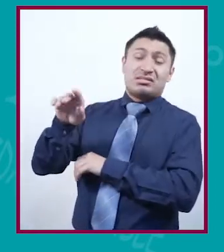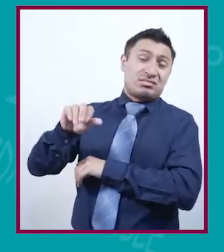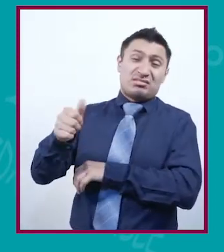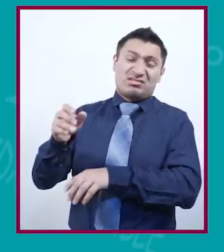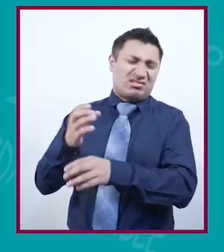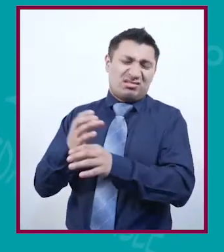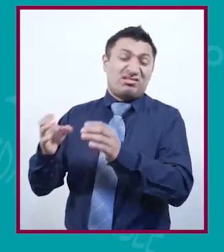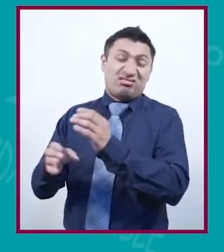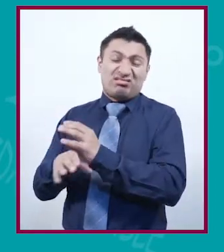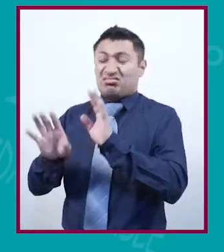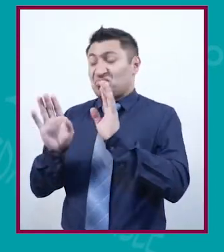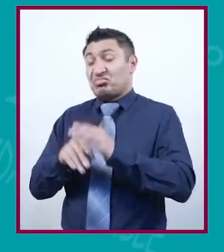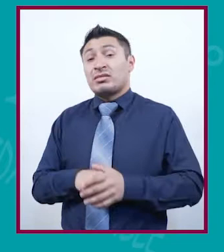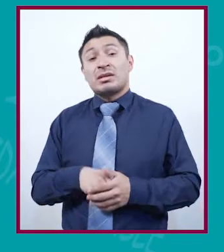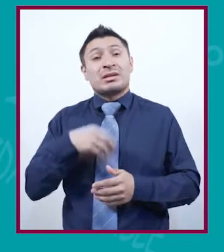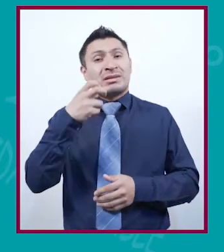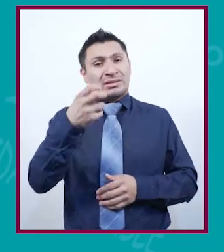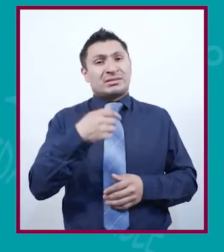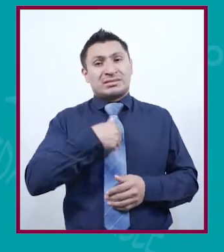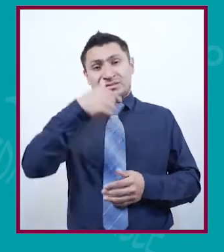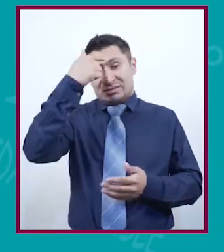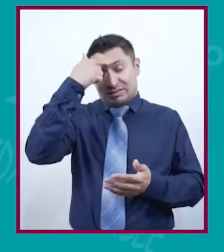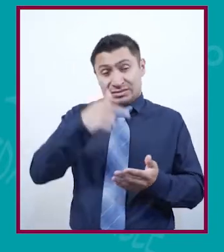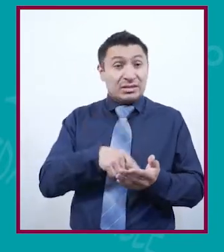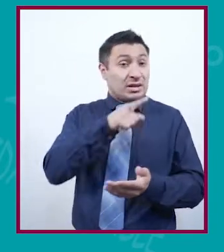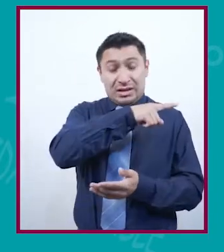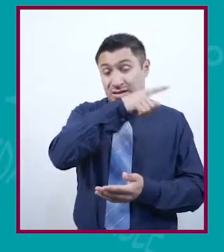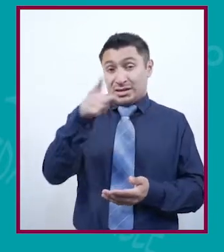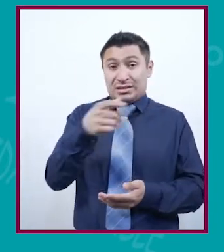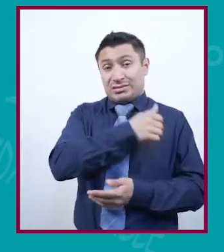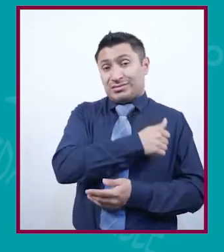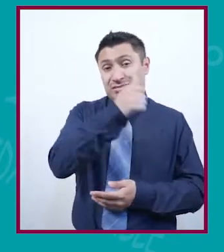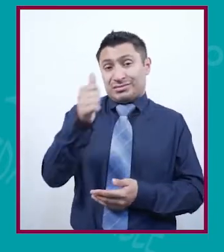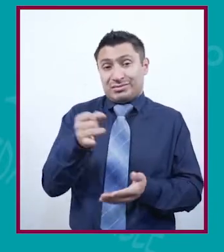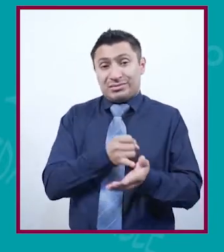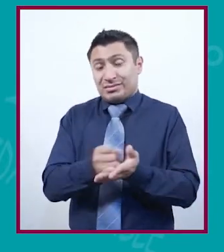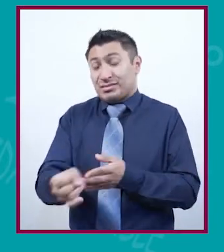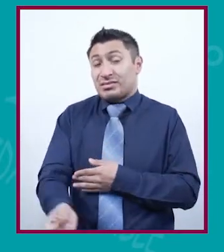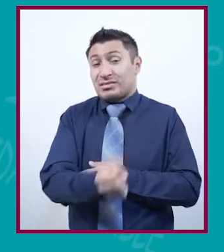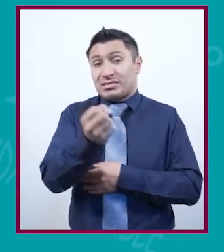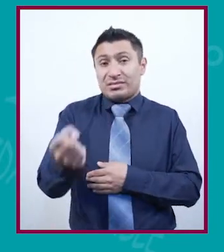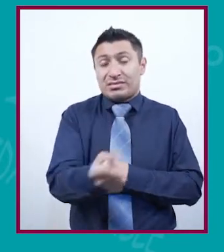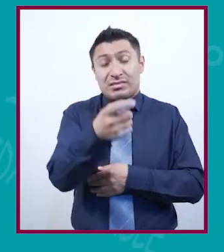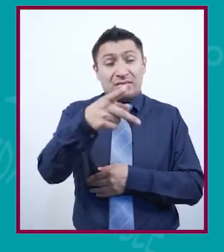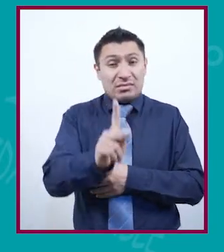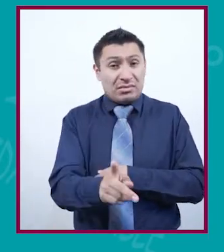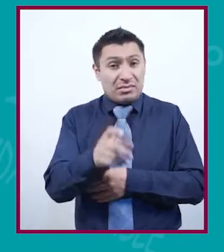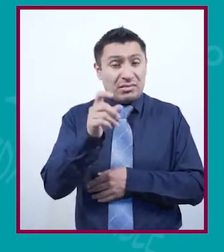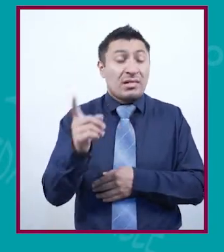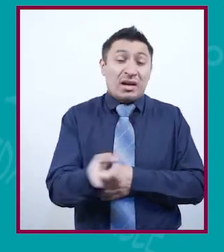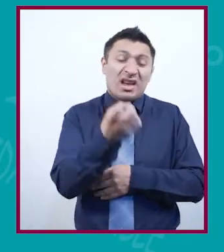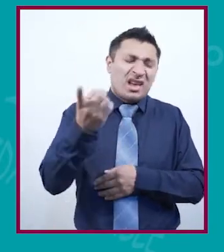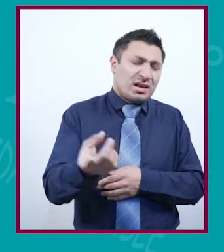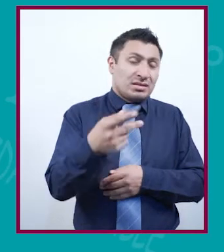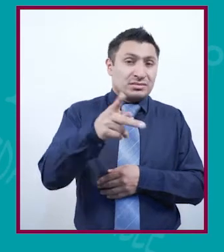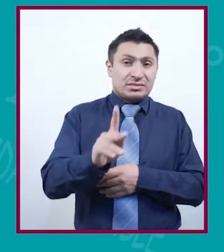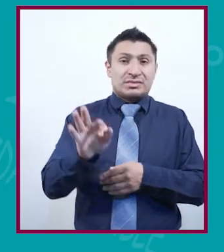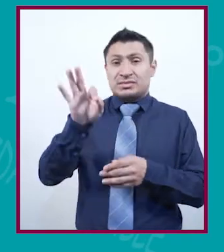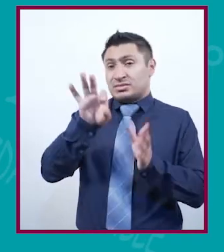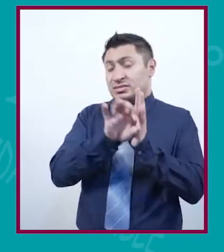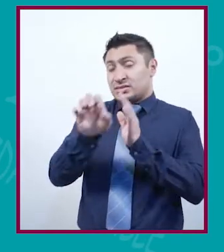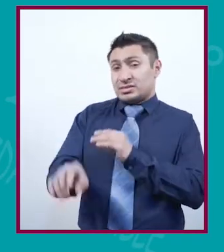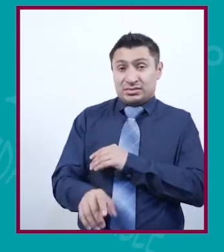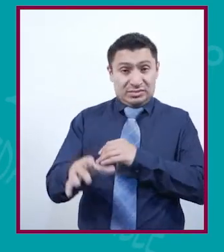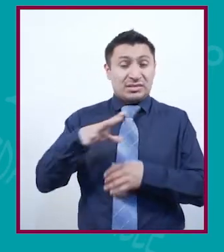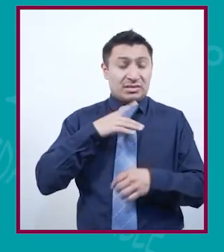y son cosas así como que ellos en sí deciden su destino, pero en sí también si hay como esos problemas de que usted